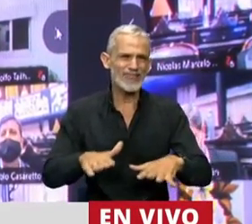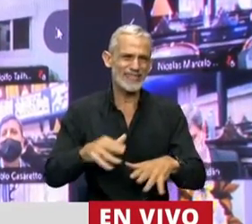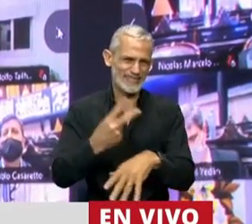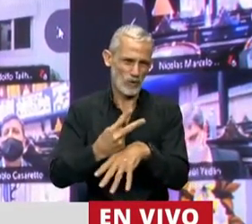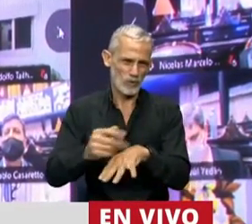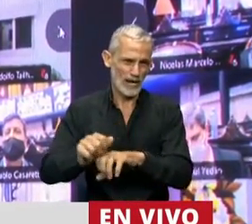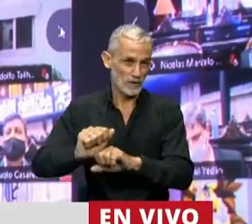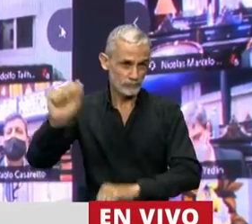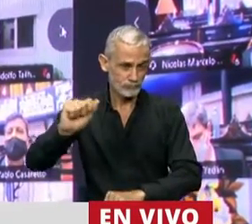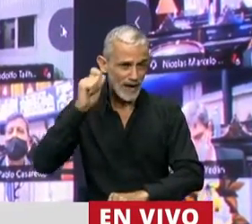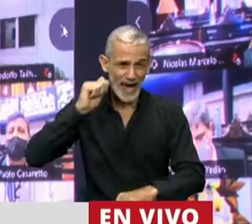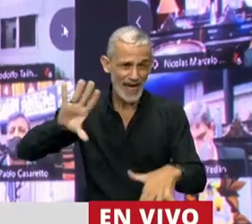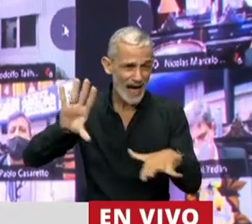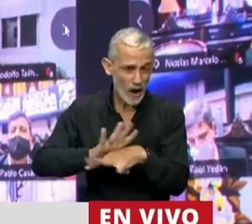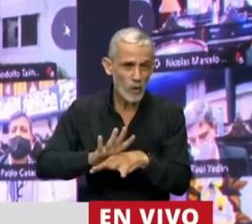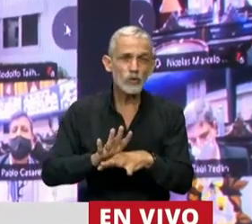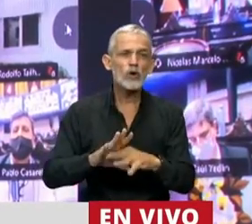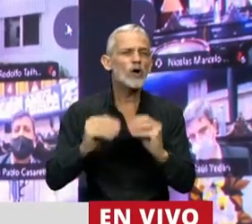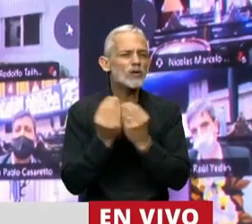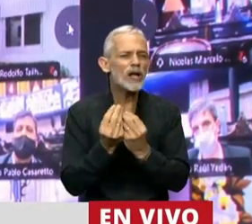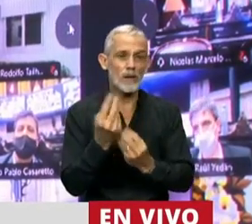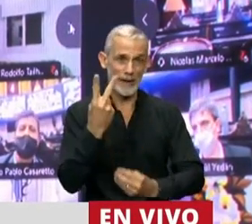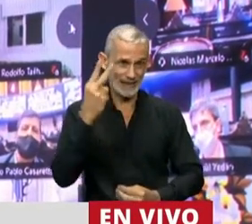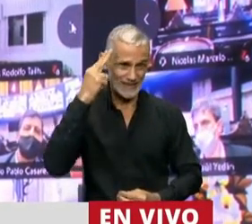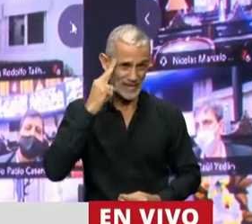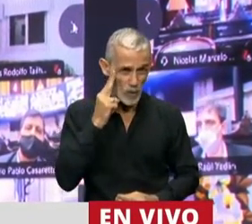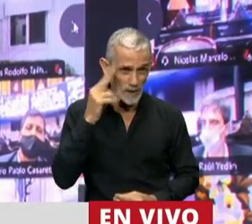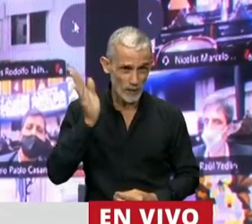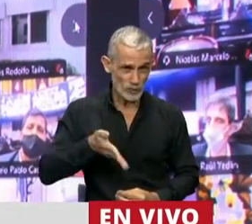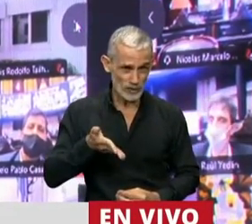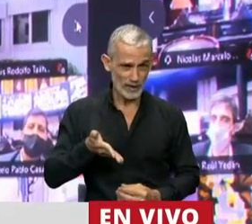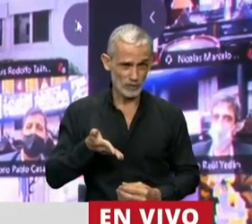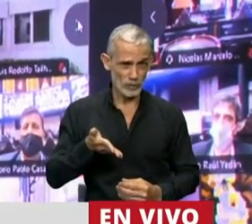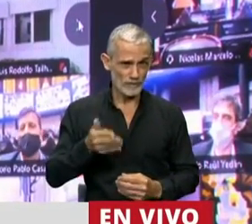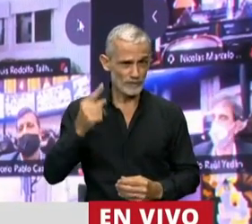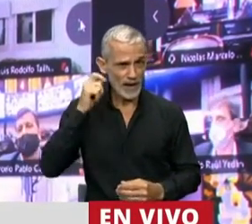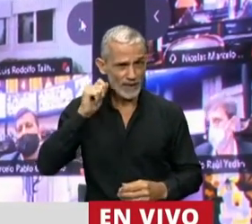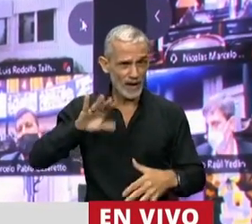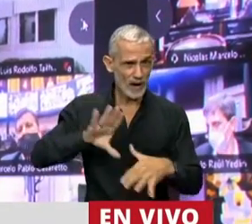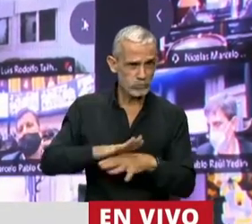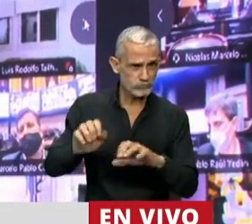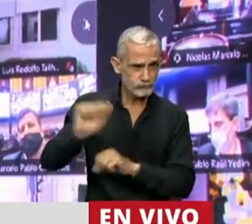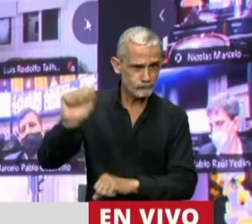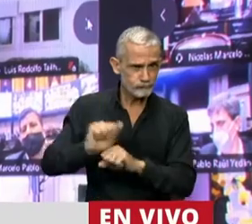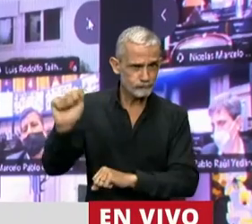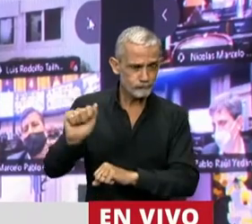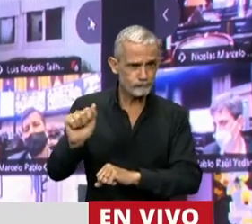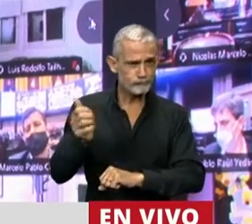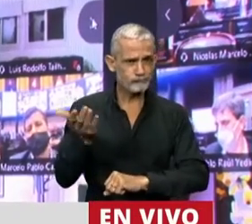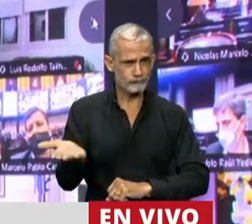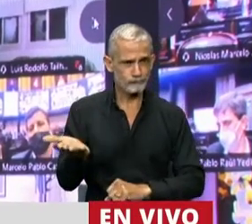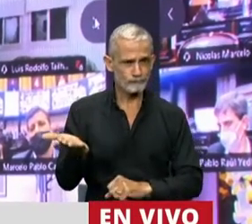medio se corresponde en un 29% del conjunto de los estudiantes, más allá